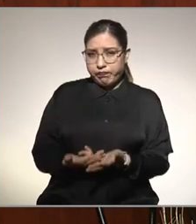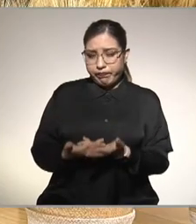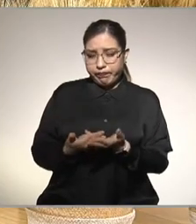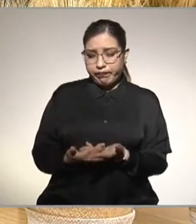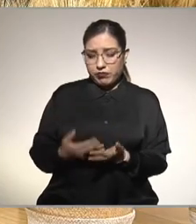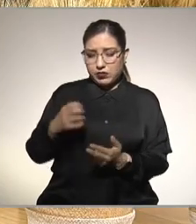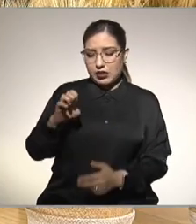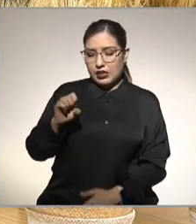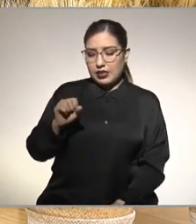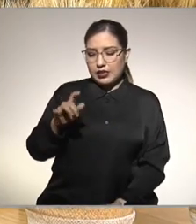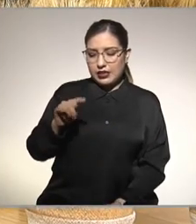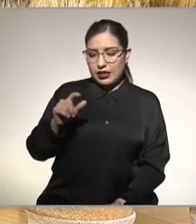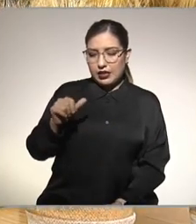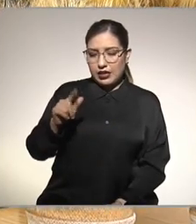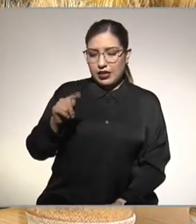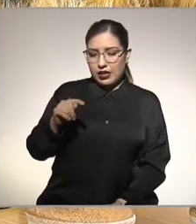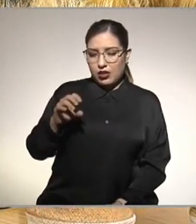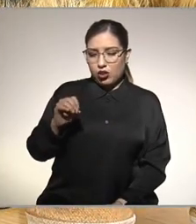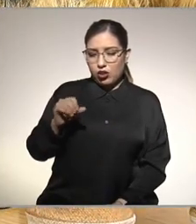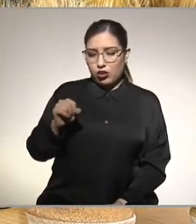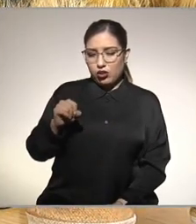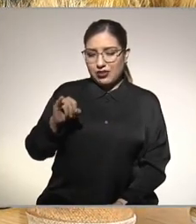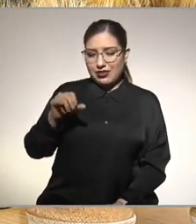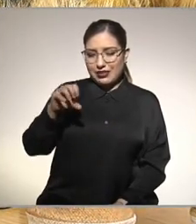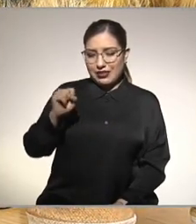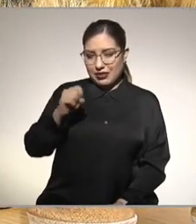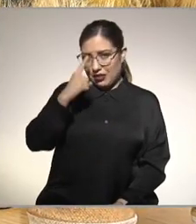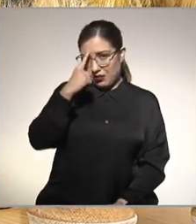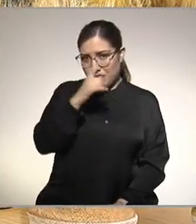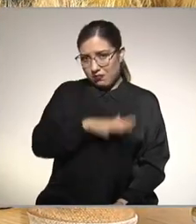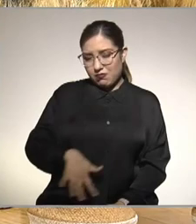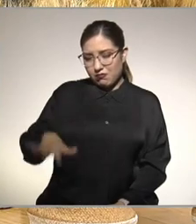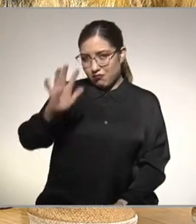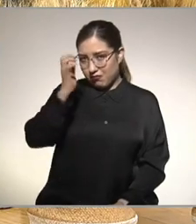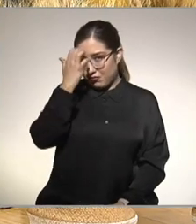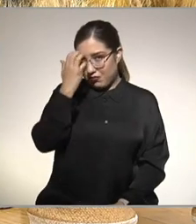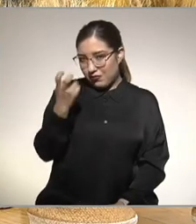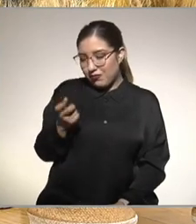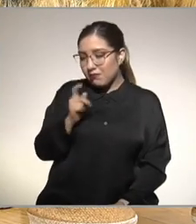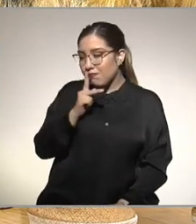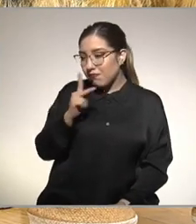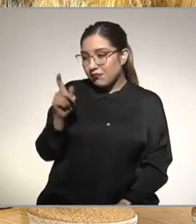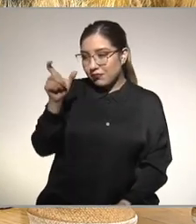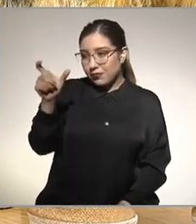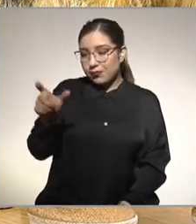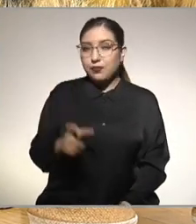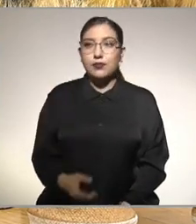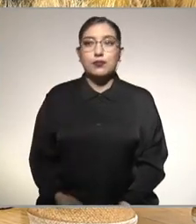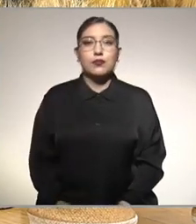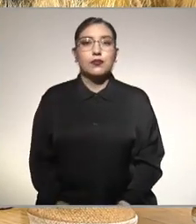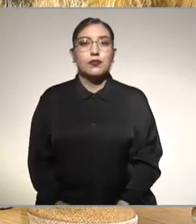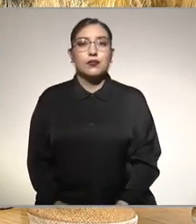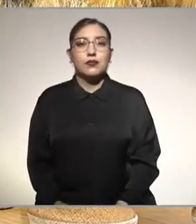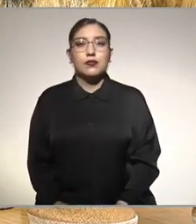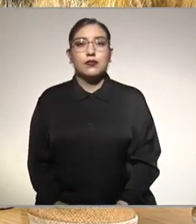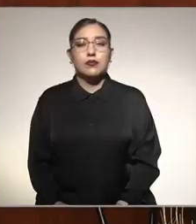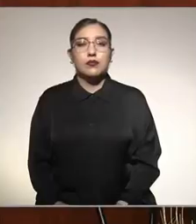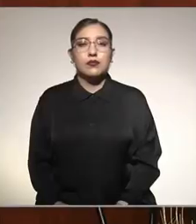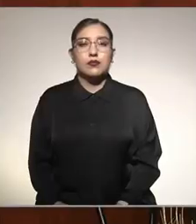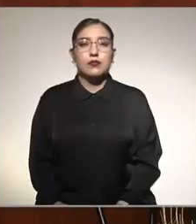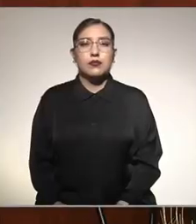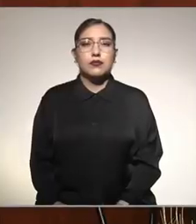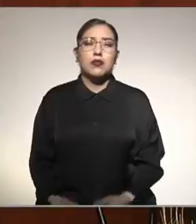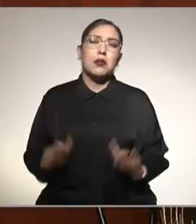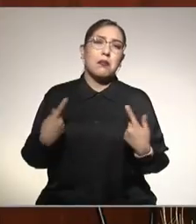Esteatosis hepática e hígado graso es exactamente lo mismo para que sepan se acostumbren a escuchar el término médico. Entonces, estos sujetos que van a